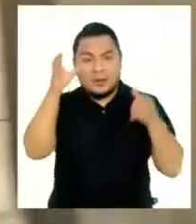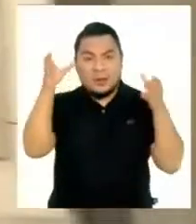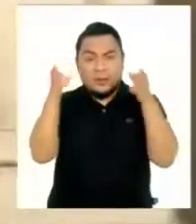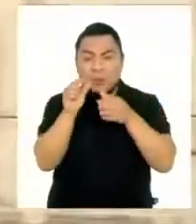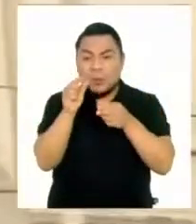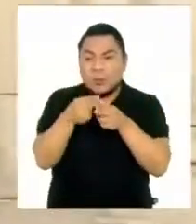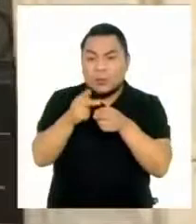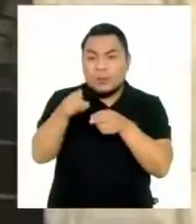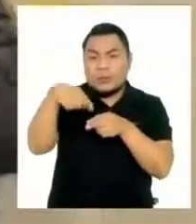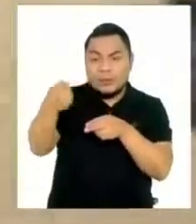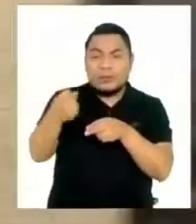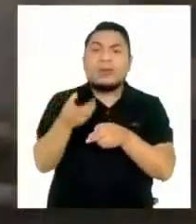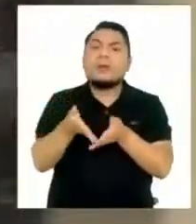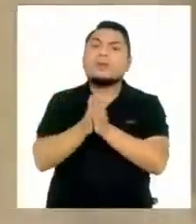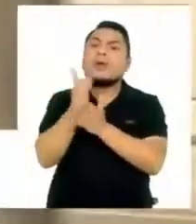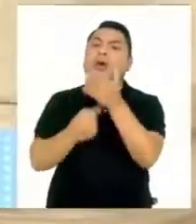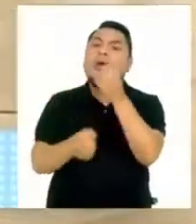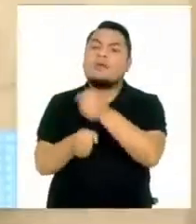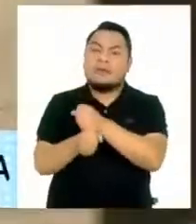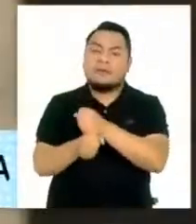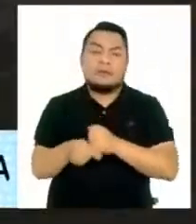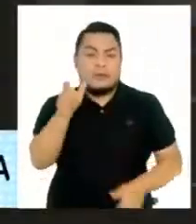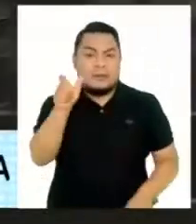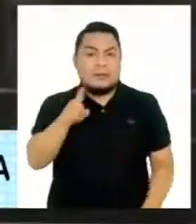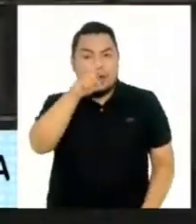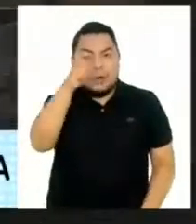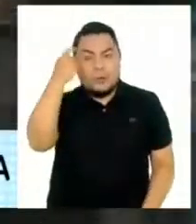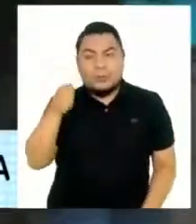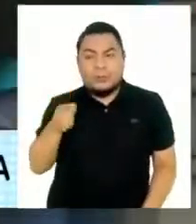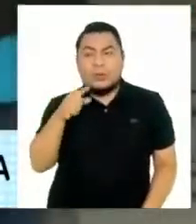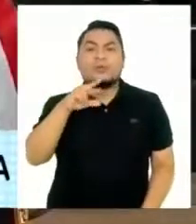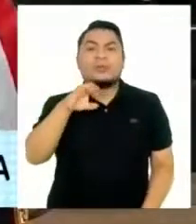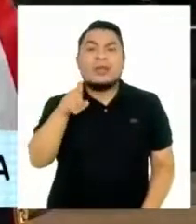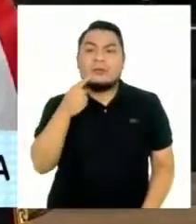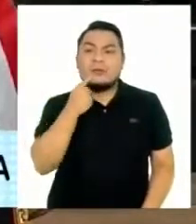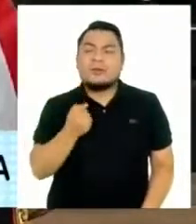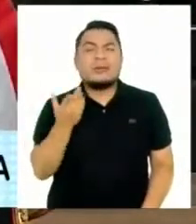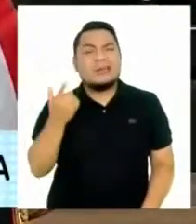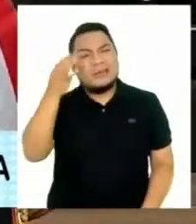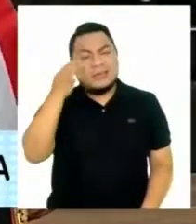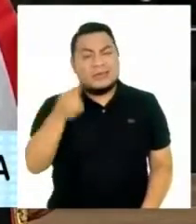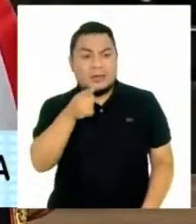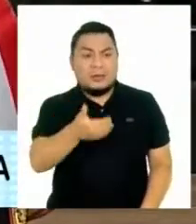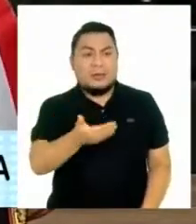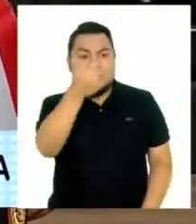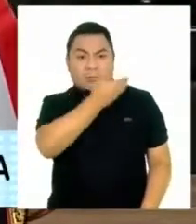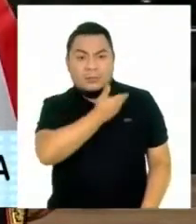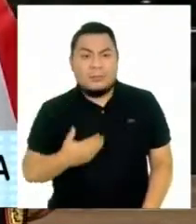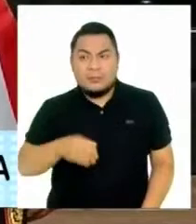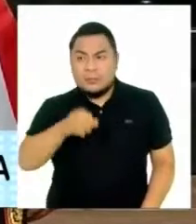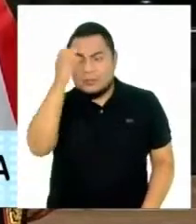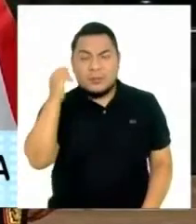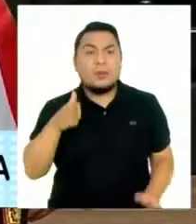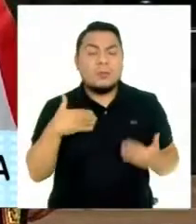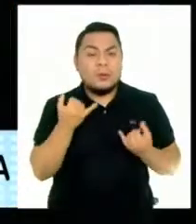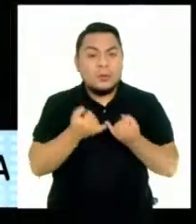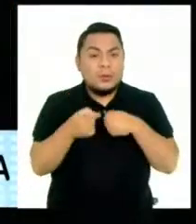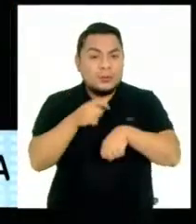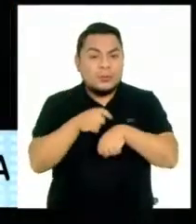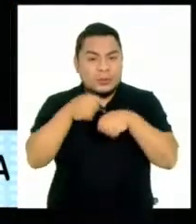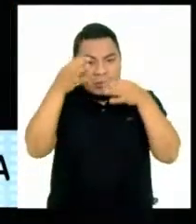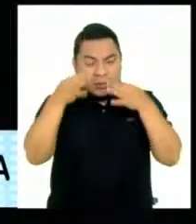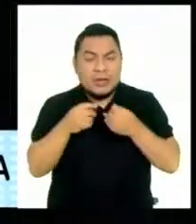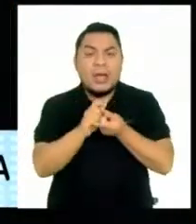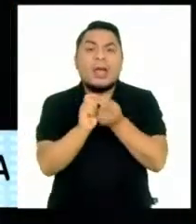solicitar el voto de confianza, el analista político Gustavo Gutiérrez Tixe cree que el presidente puede tomar a último momento una